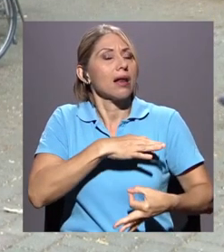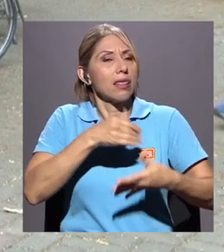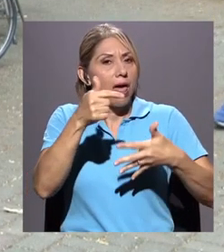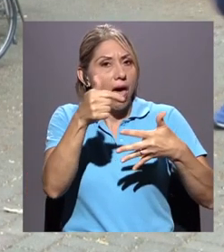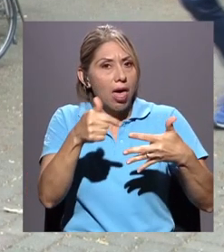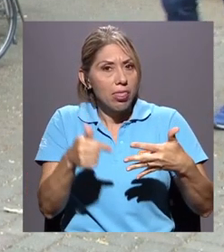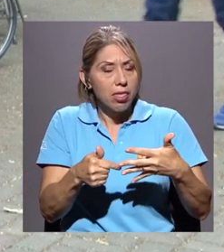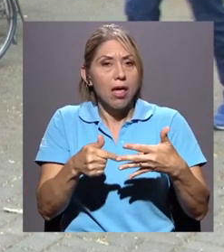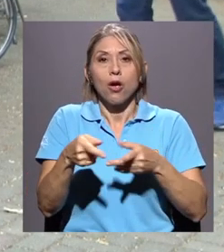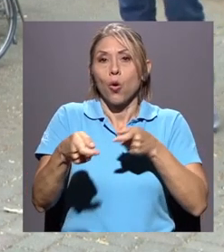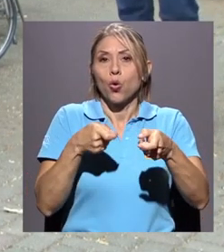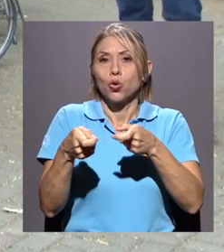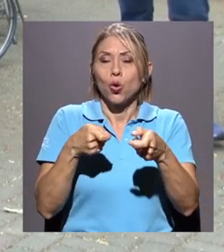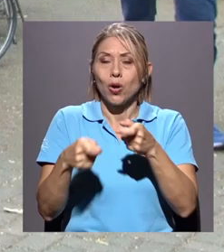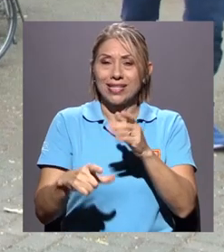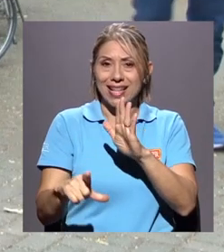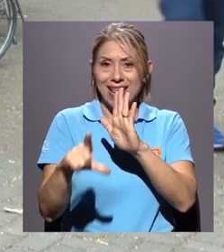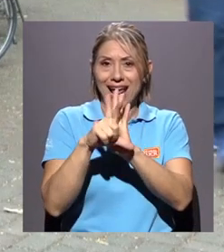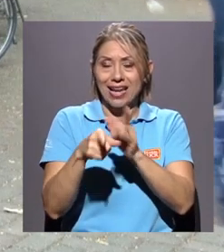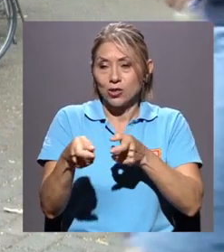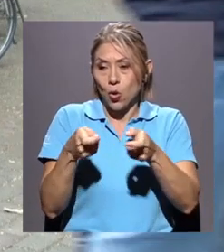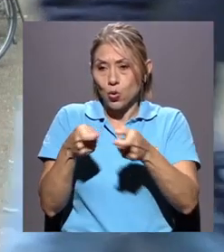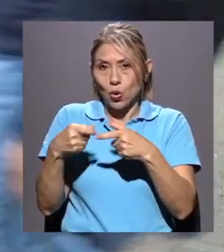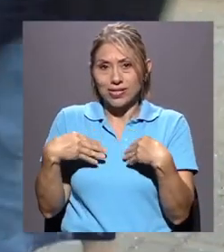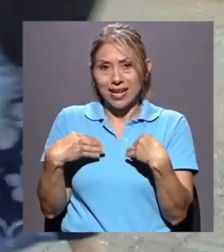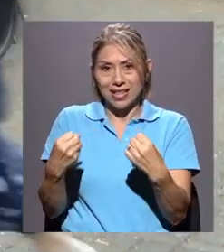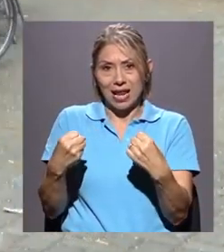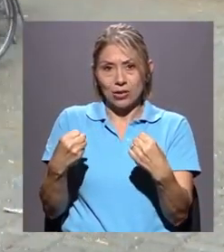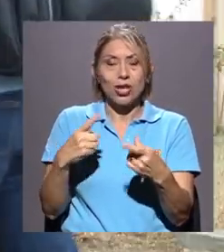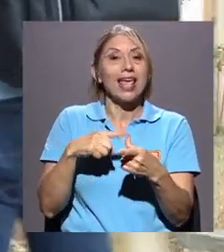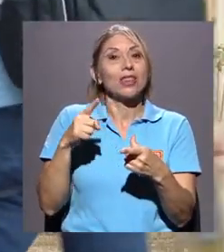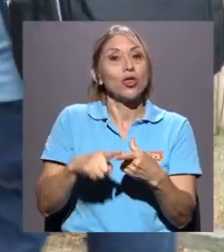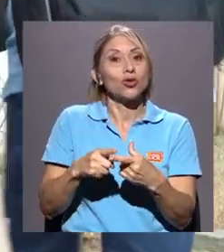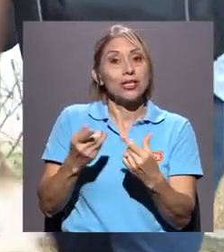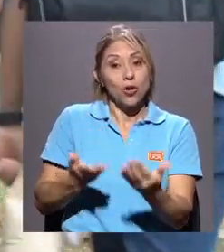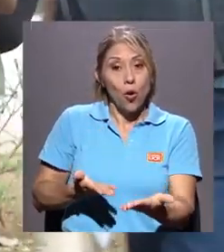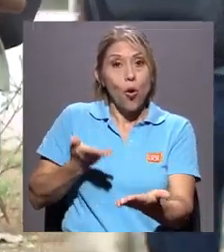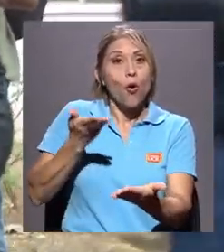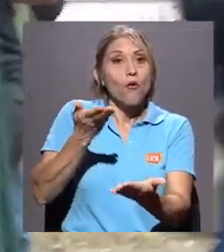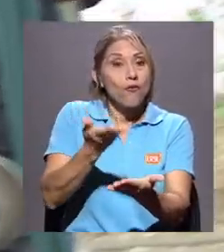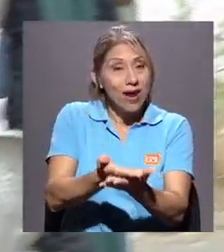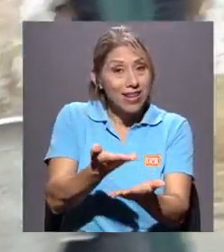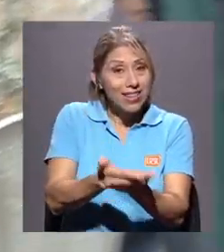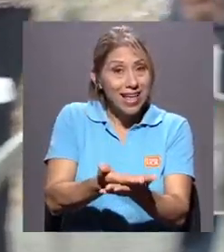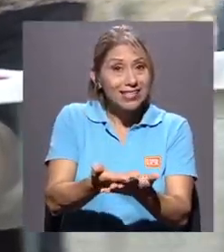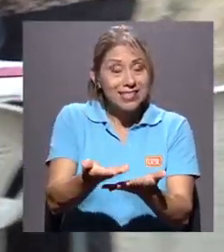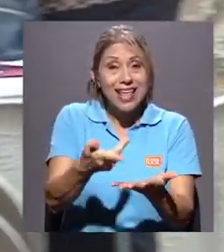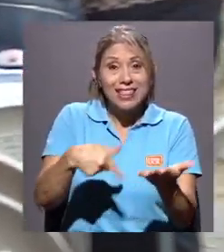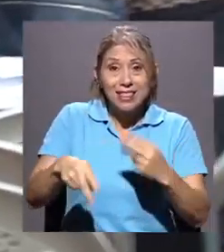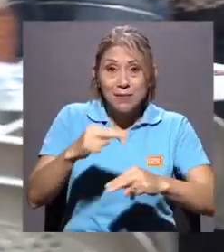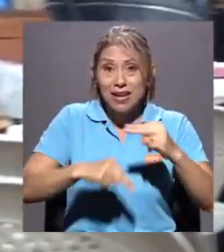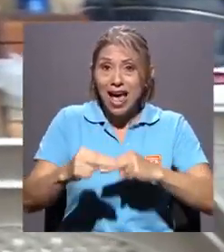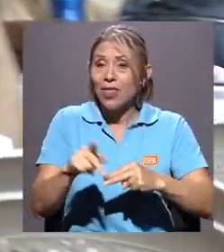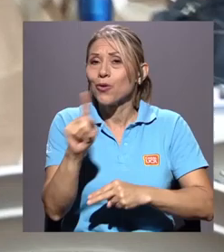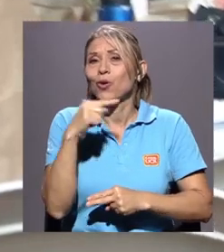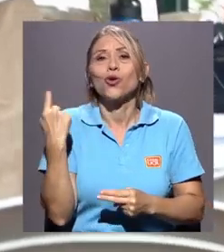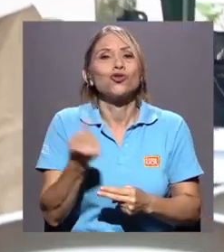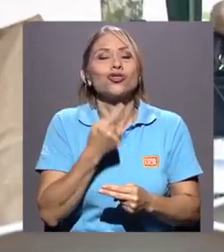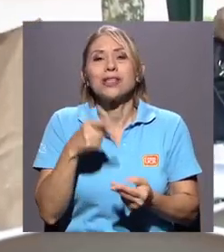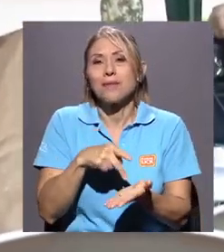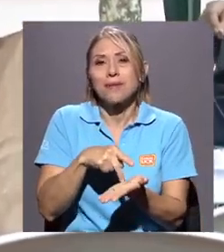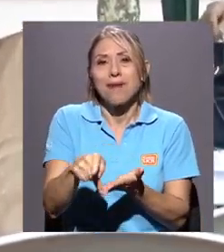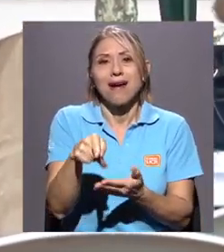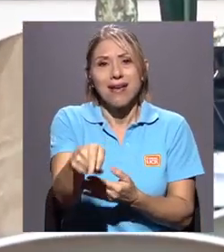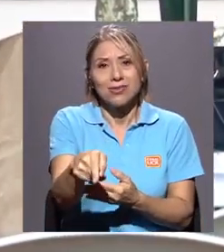fitosanitarios, las ofertas de compra del mercado intermediario no siempre cubren los costos de producción local y la mayoría de las veces